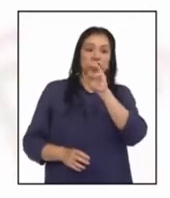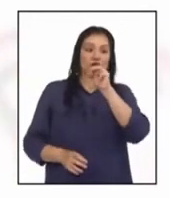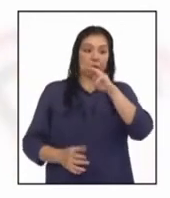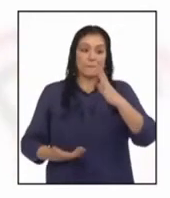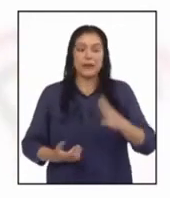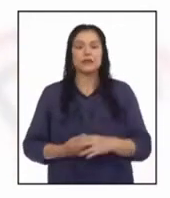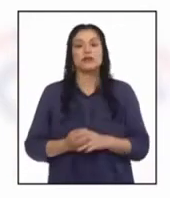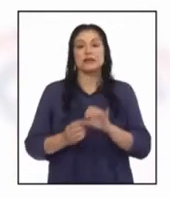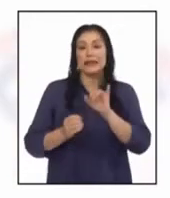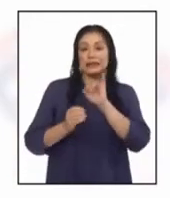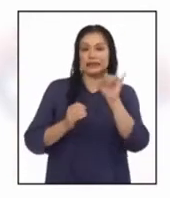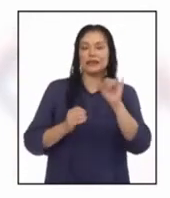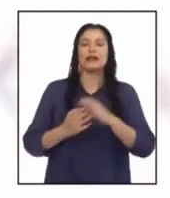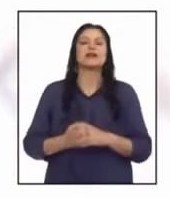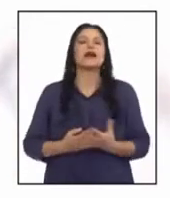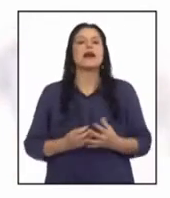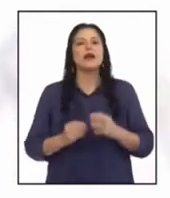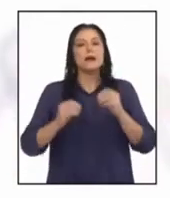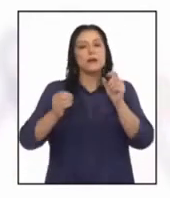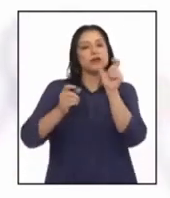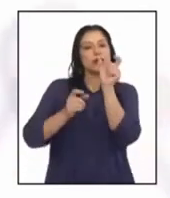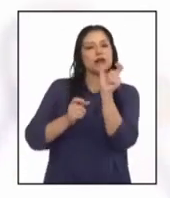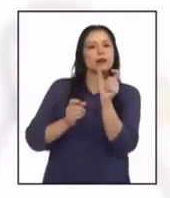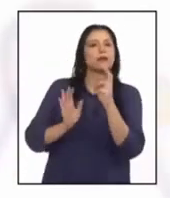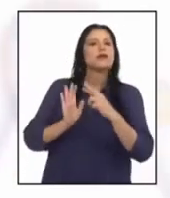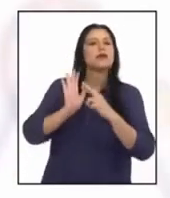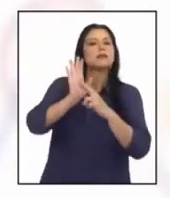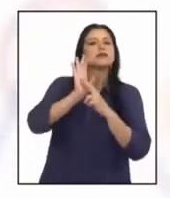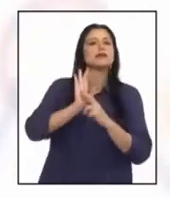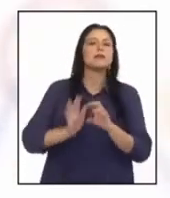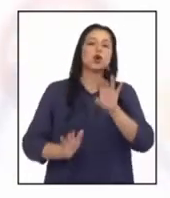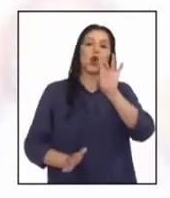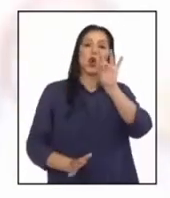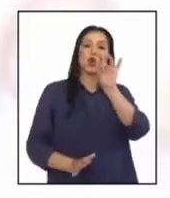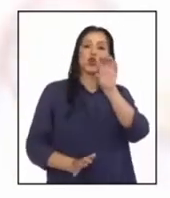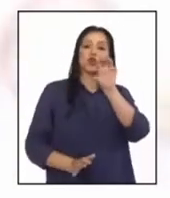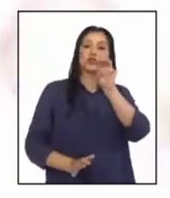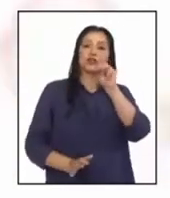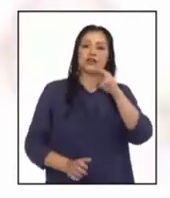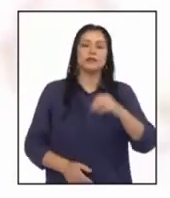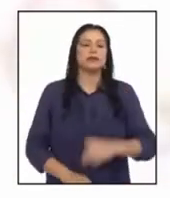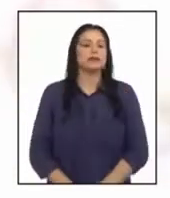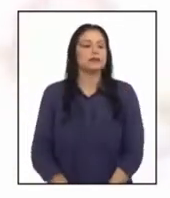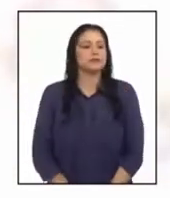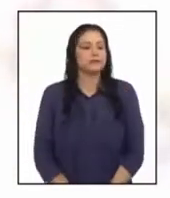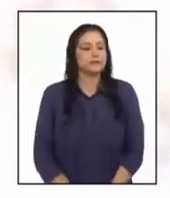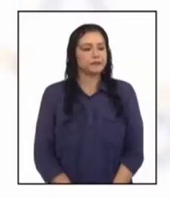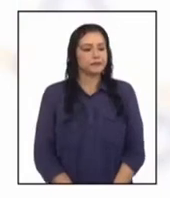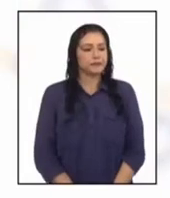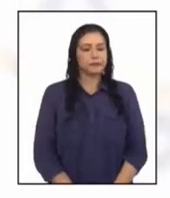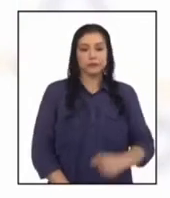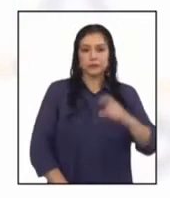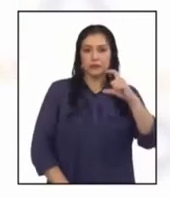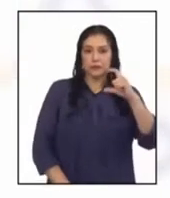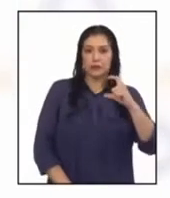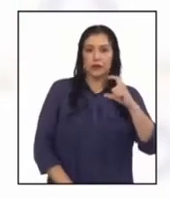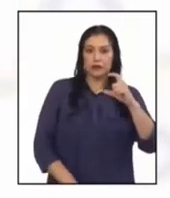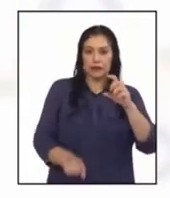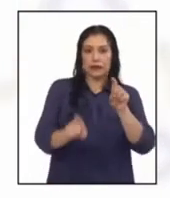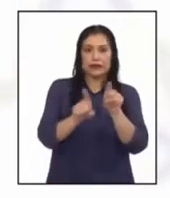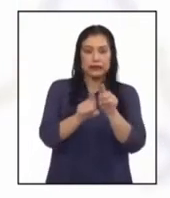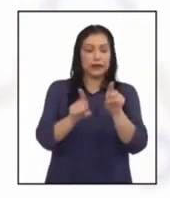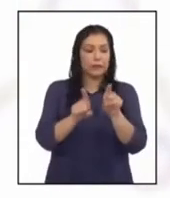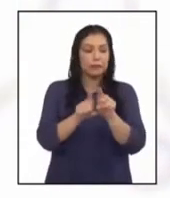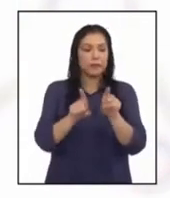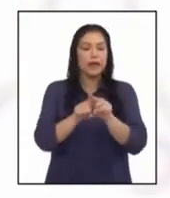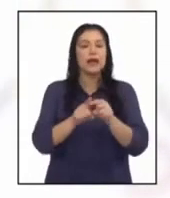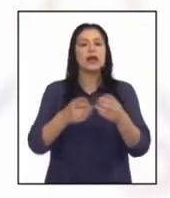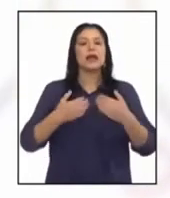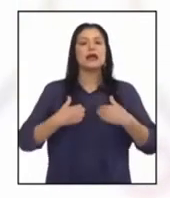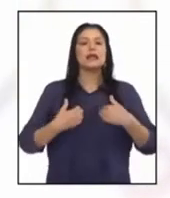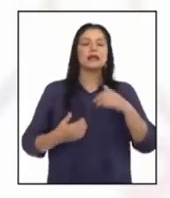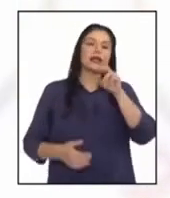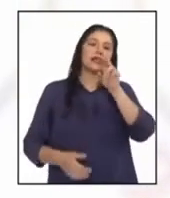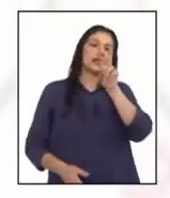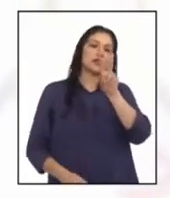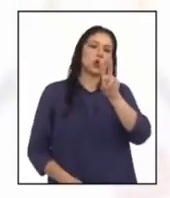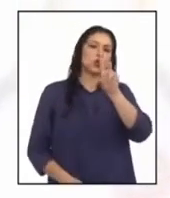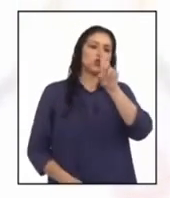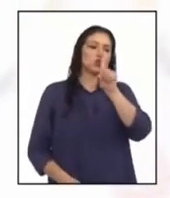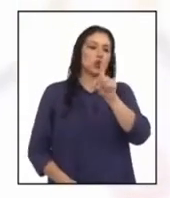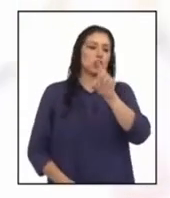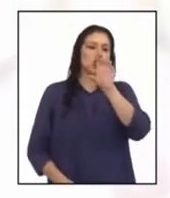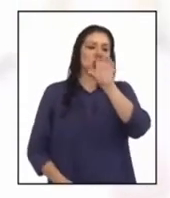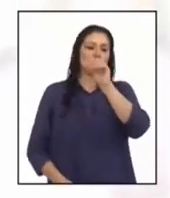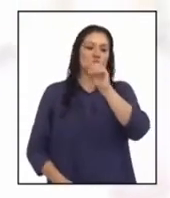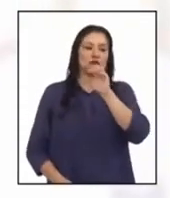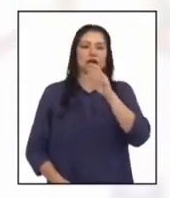Aplicando la escala, lo representamos con 8 centímetros en el plano. Asimismo, tiene 210 metros